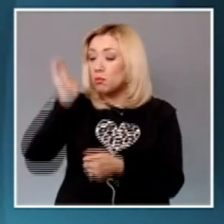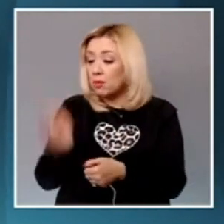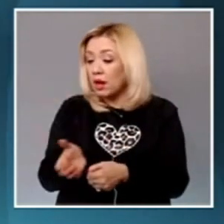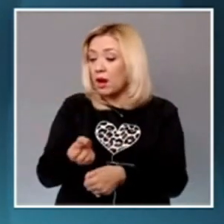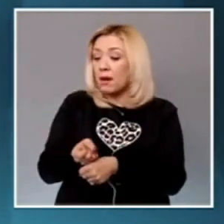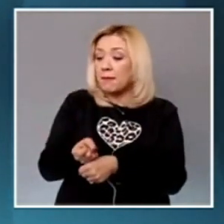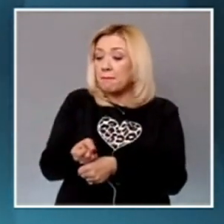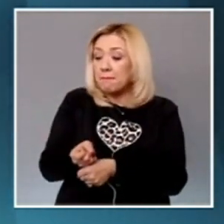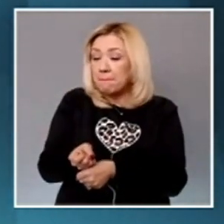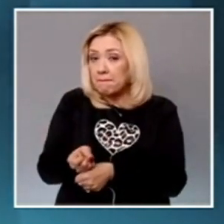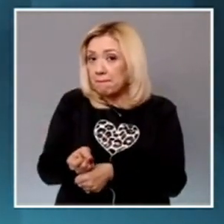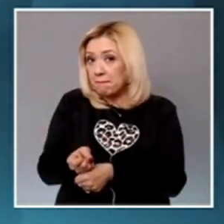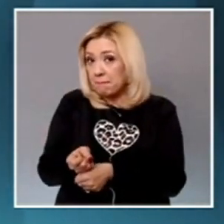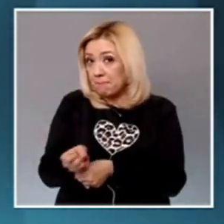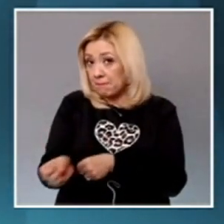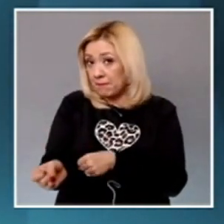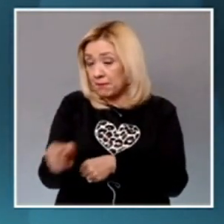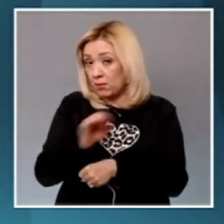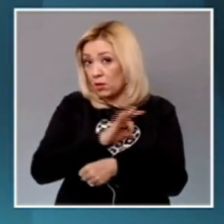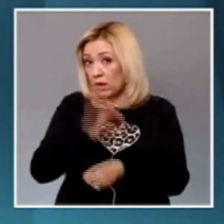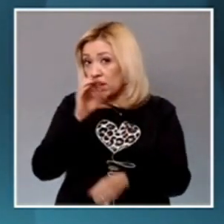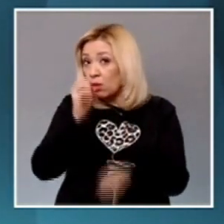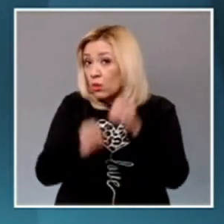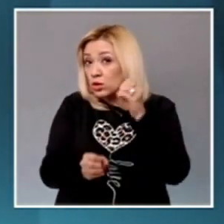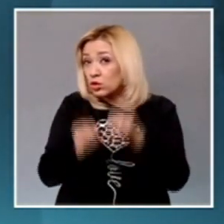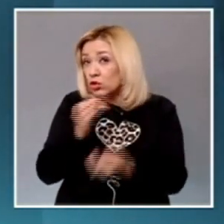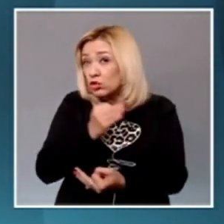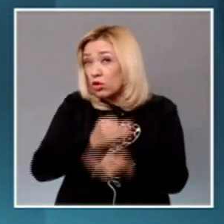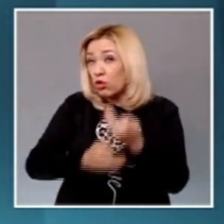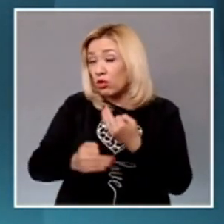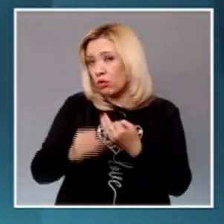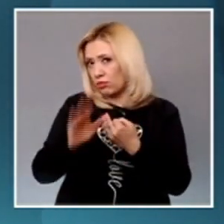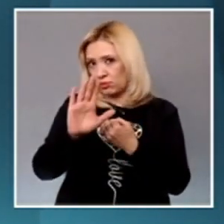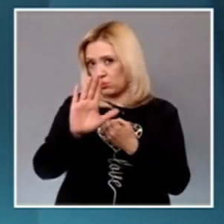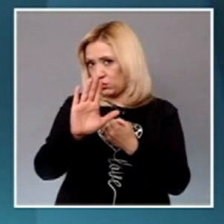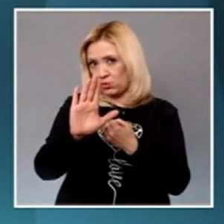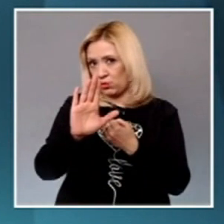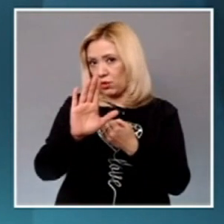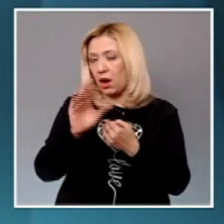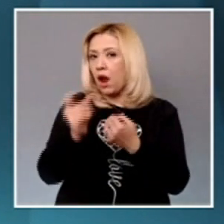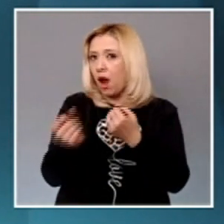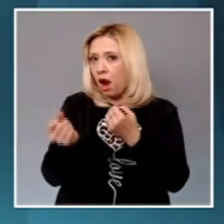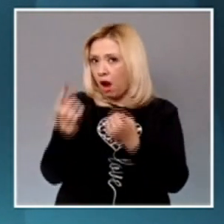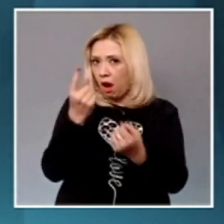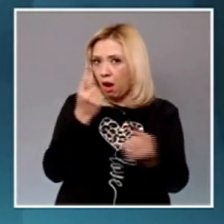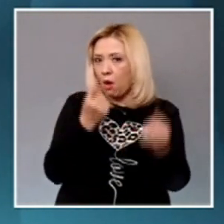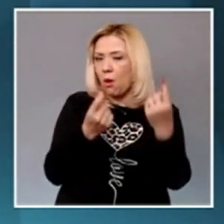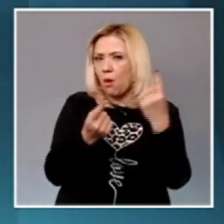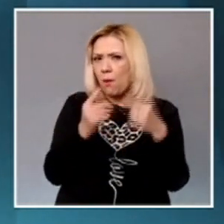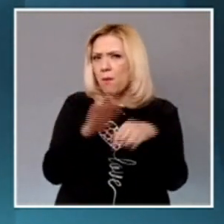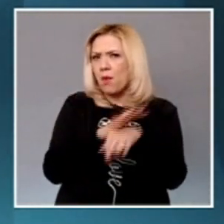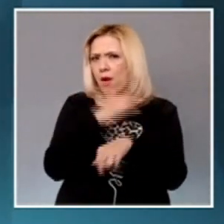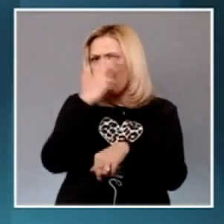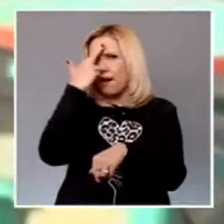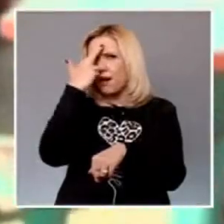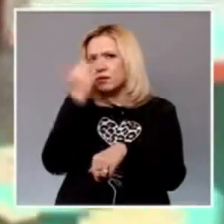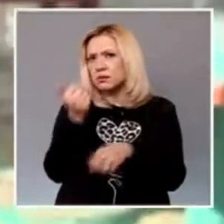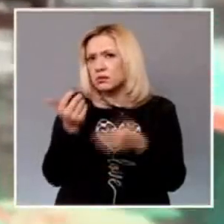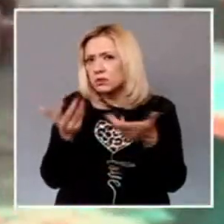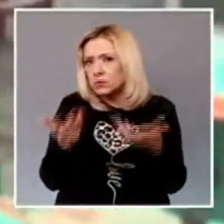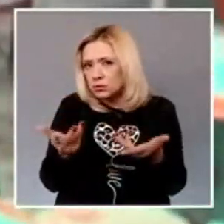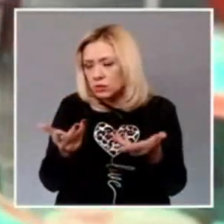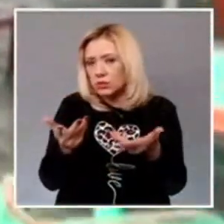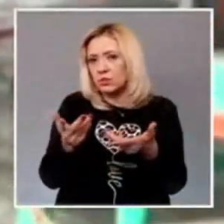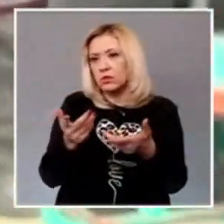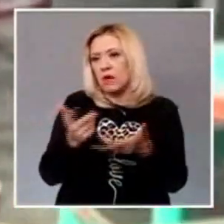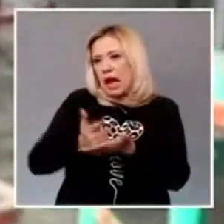enjuiciamiento, ya que en el presente caso ello no implicaría la protección del interés superior de los infantes, ya que de mantenerse la medida